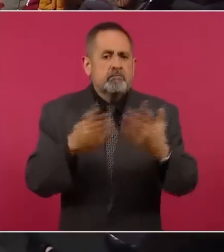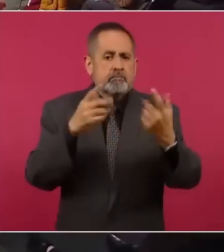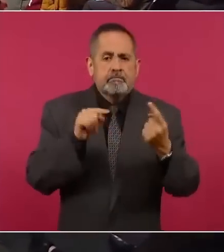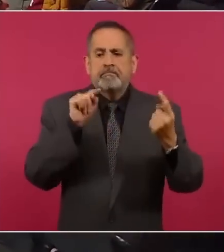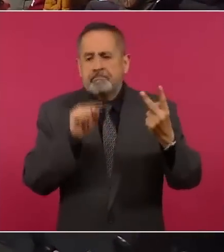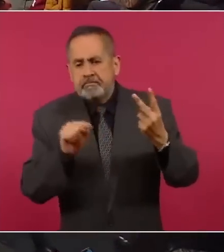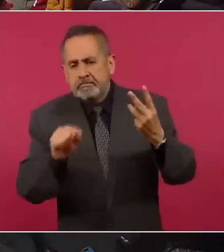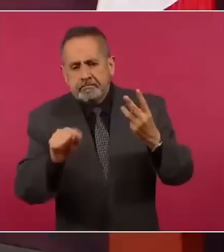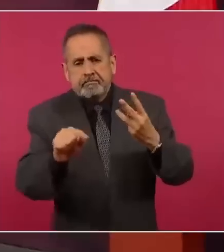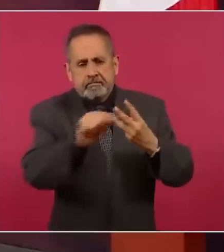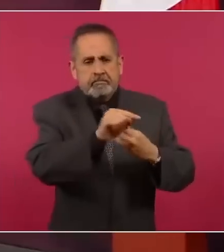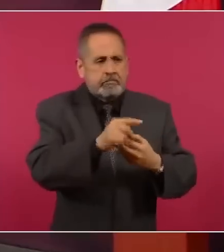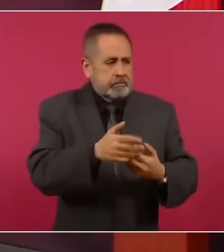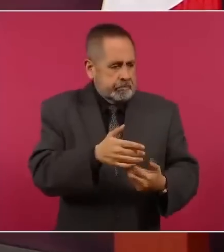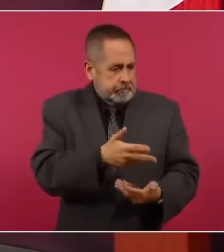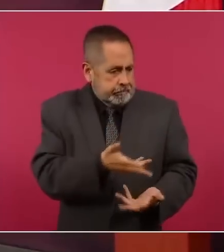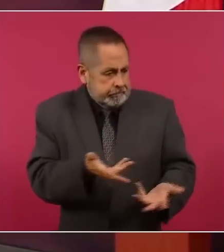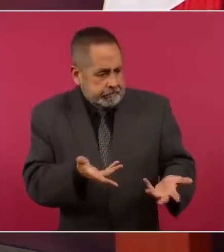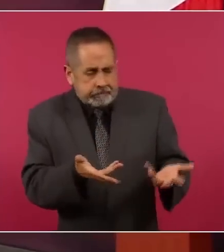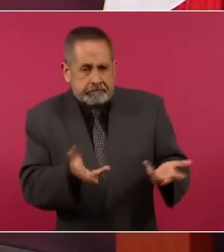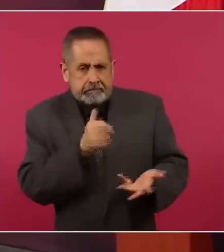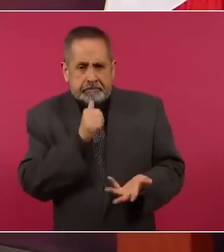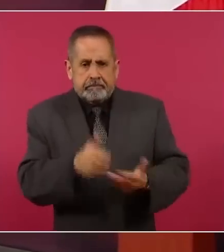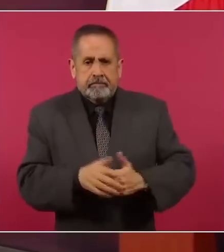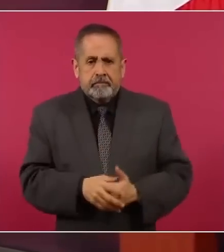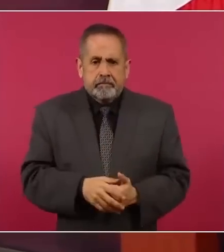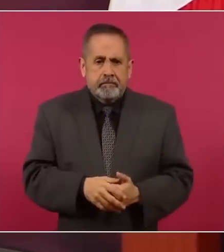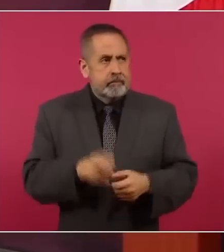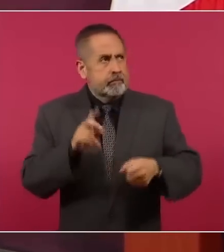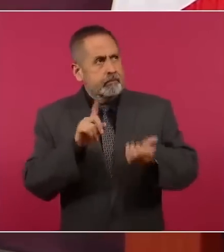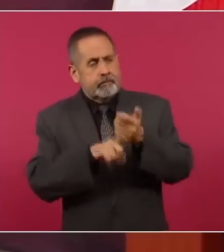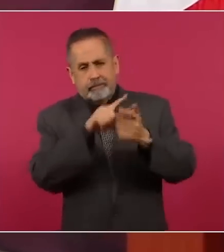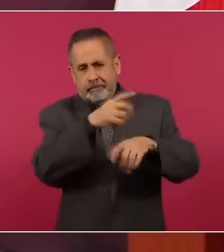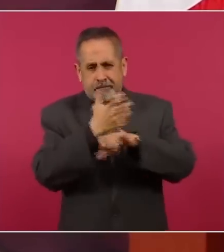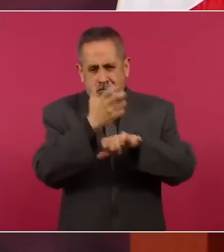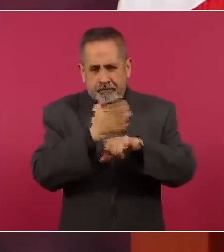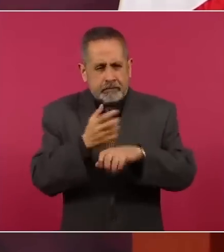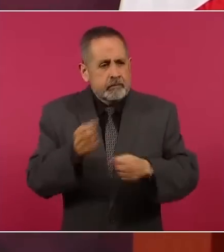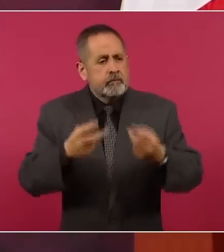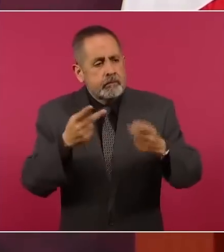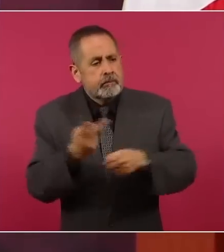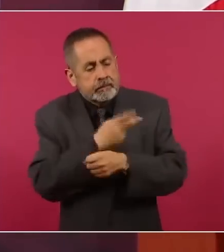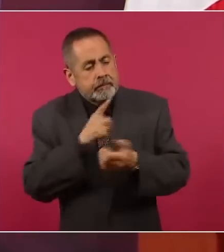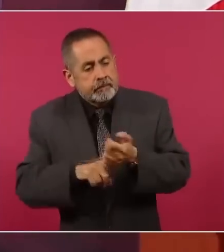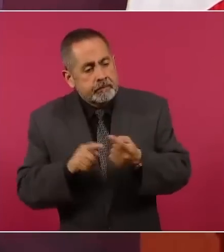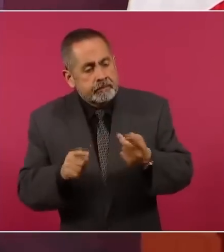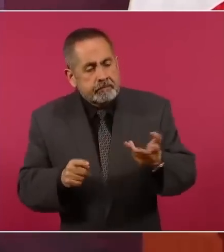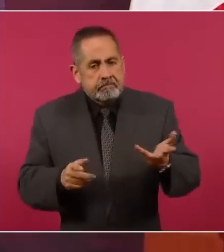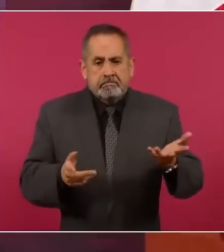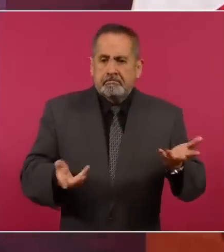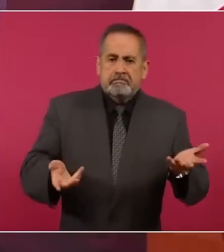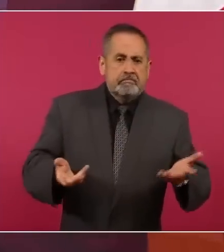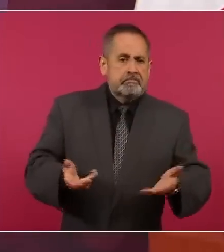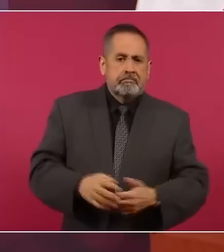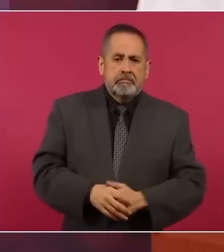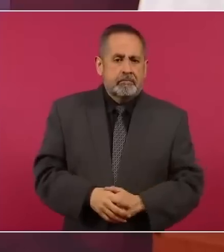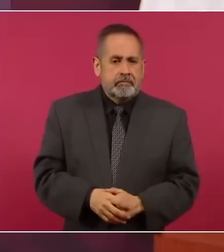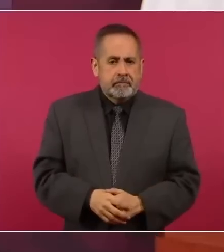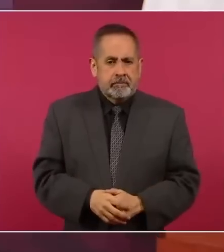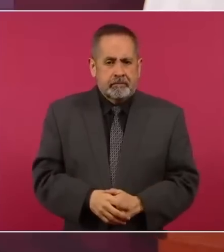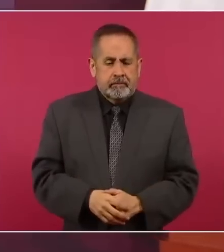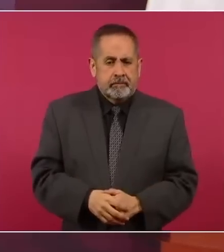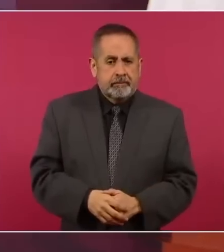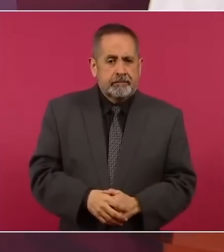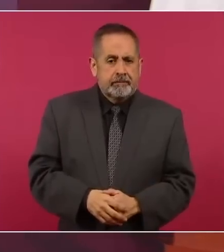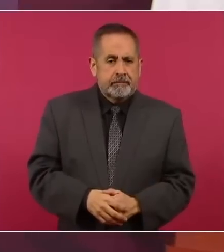en este juicio en Estados Unidos y porque es